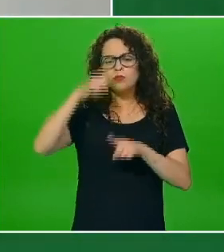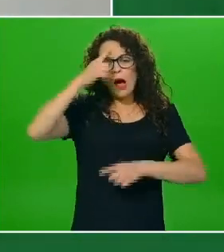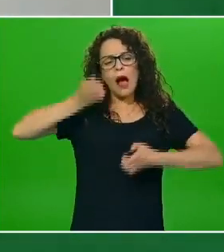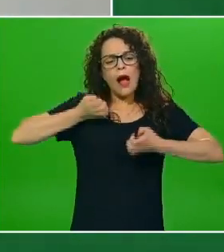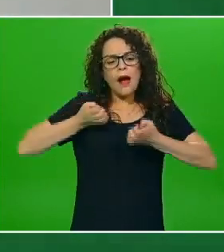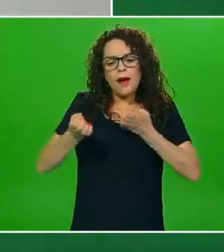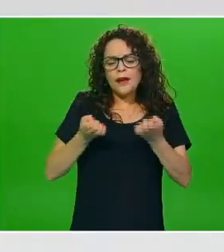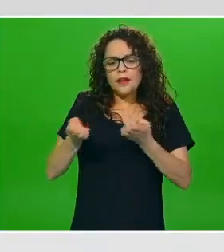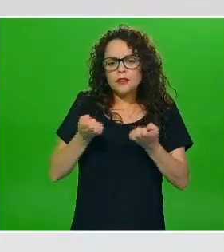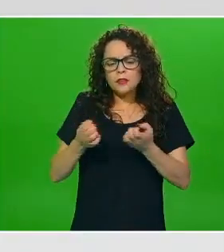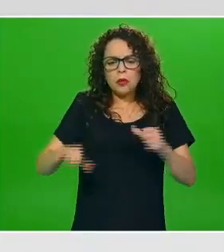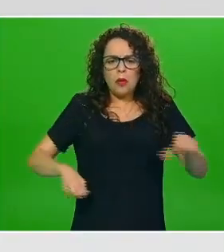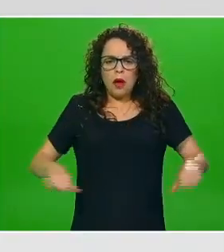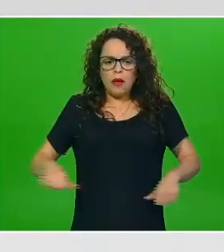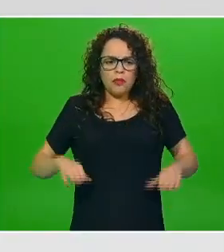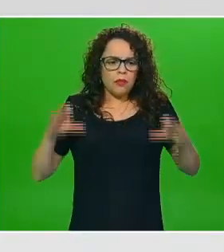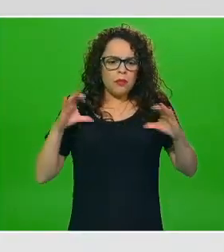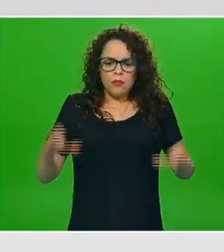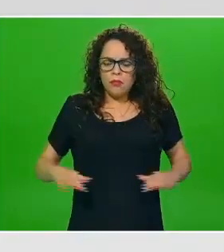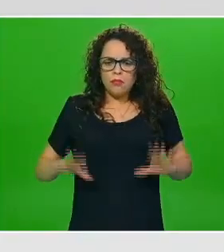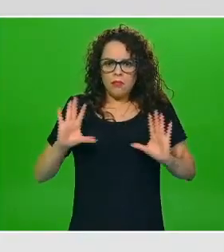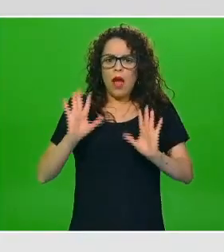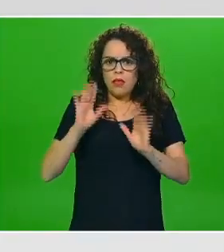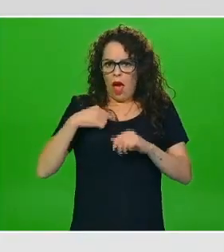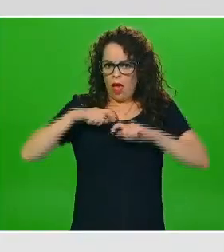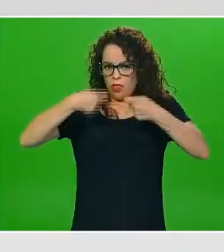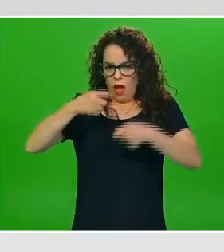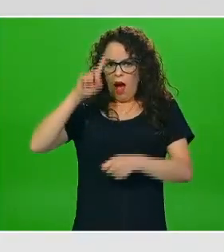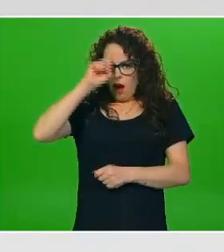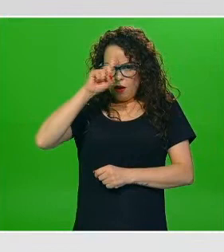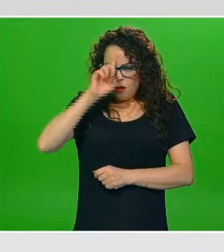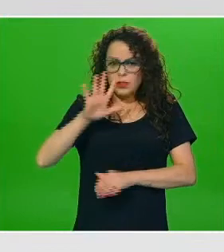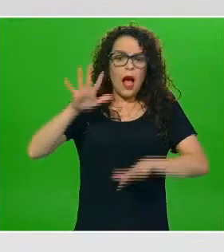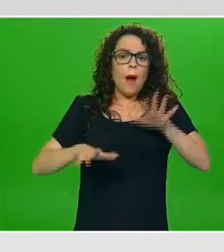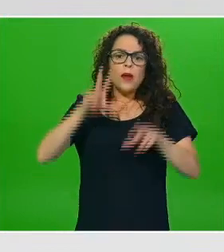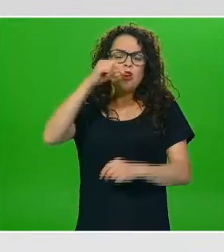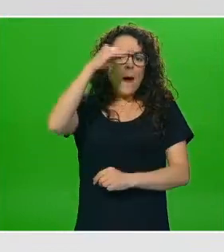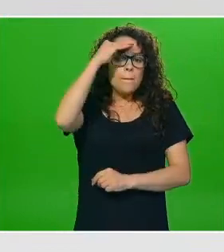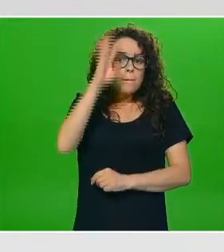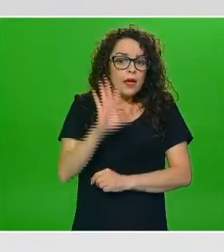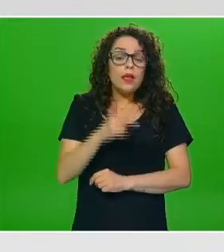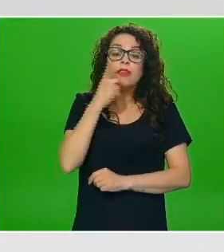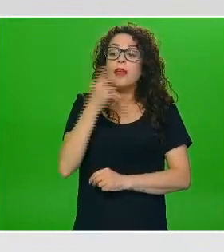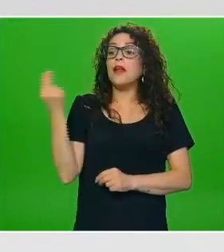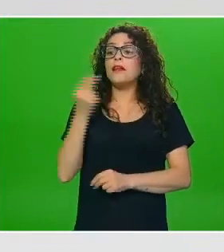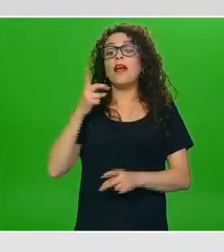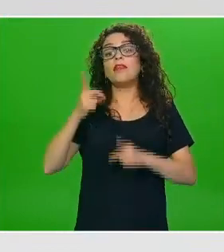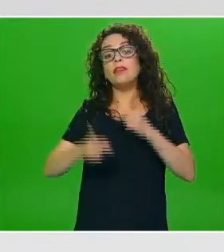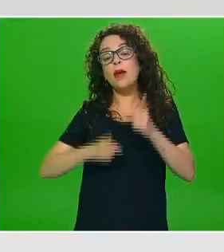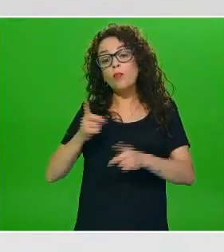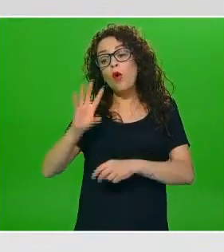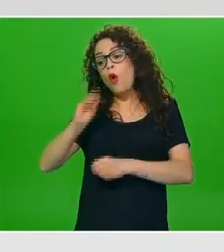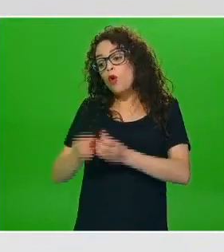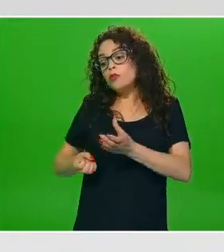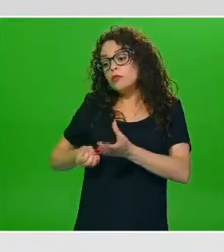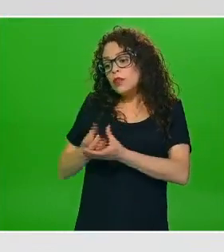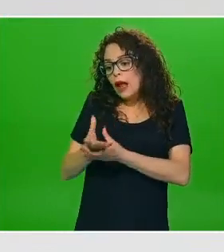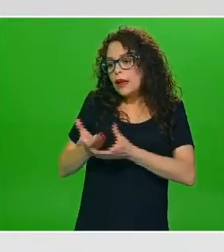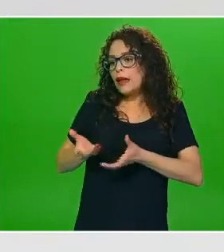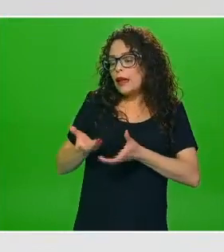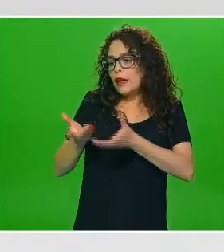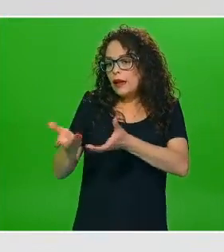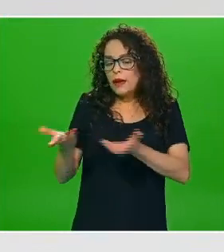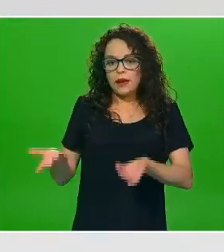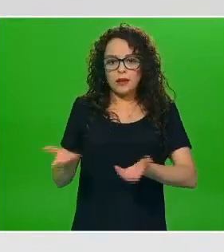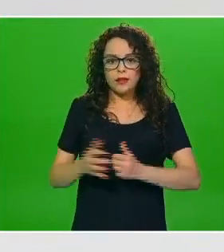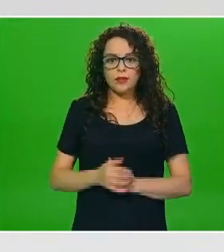recomendaciones que a veces no las pensamos pensamos que se requiere hacer deporte salir de casa ¿no? cuando